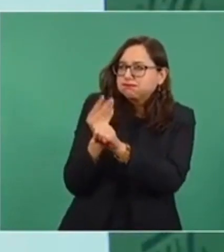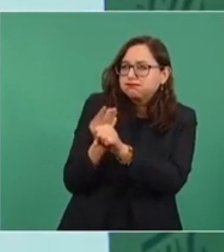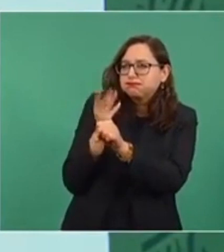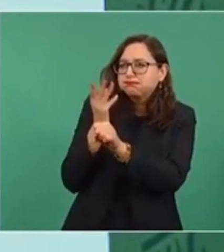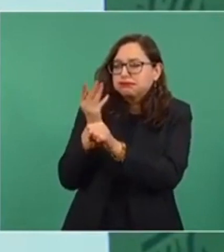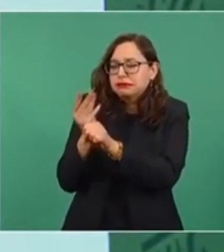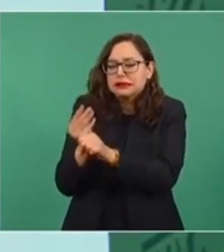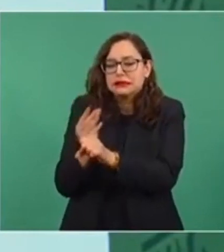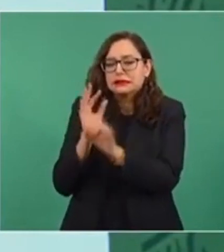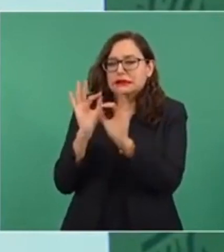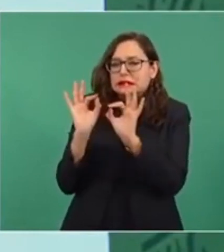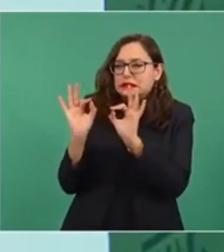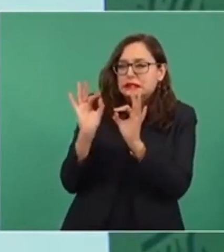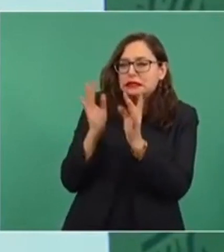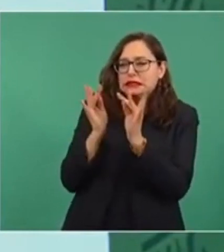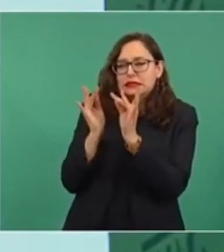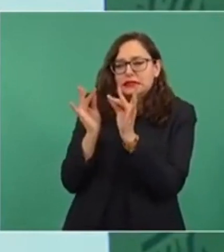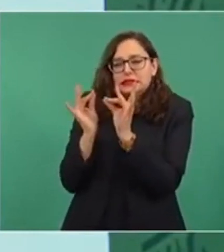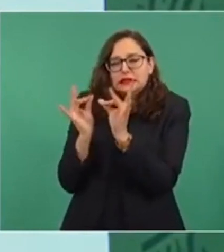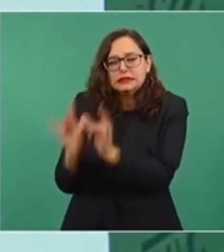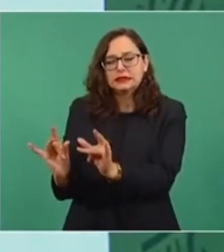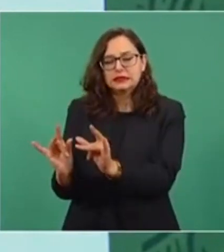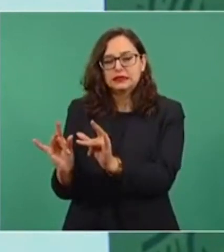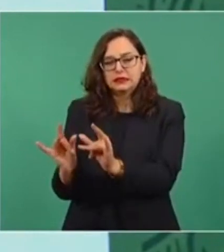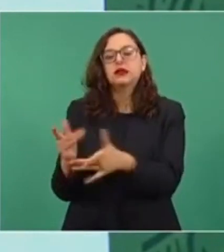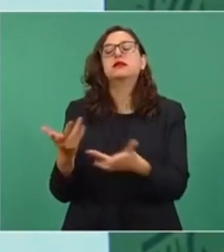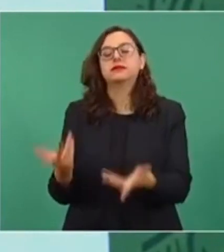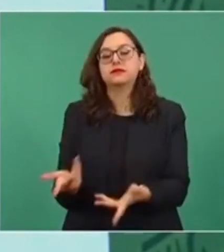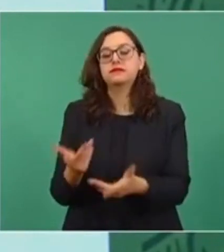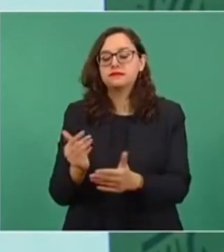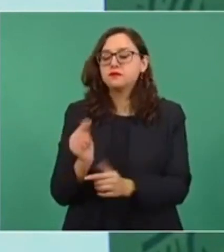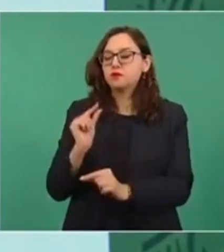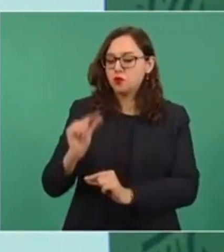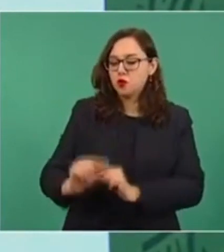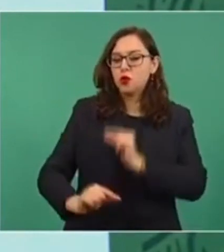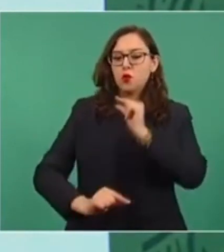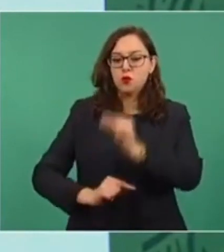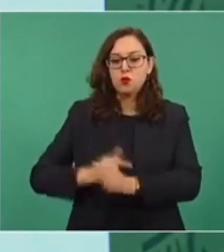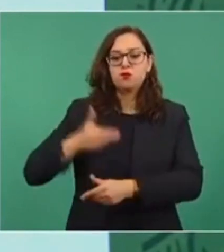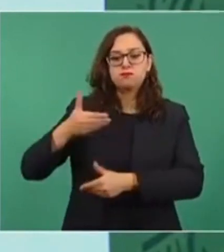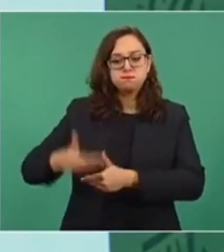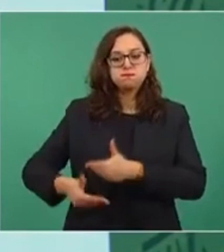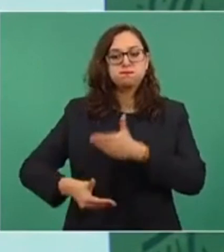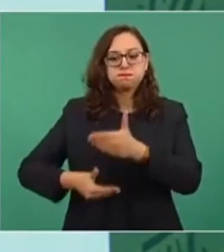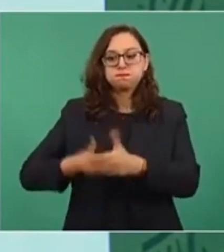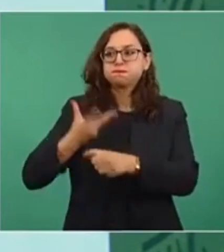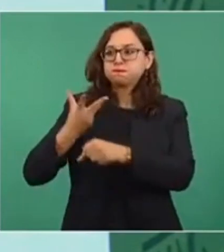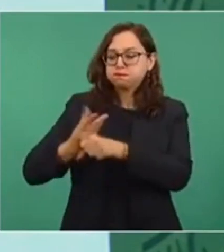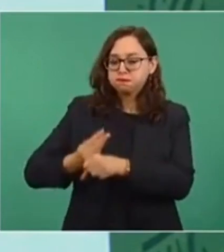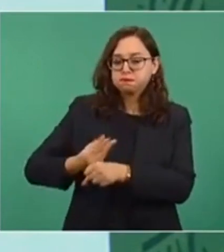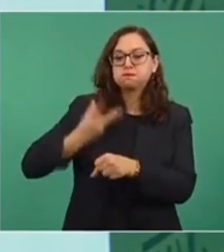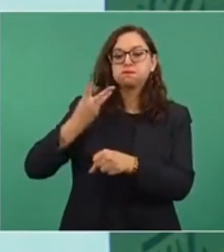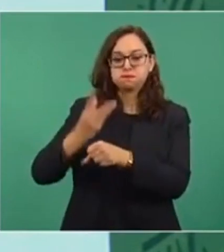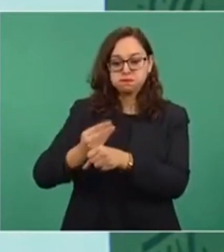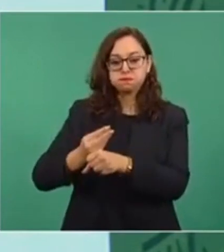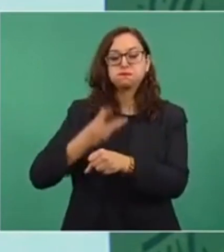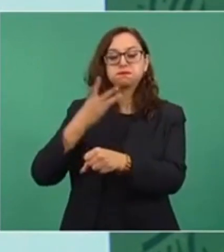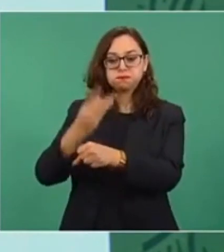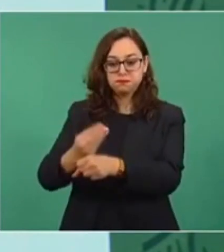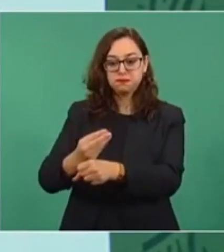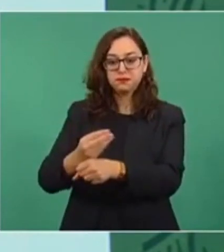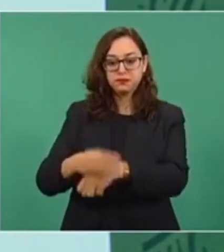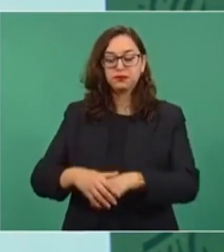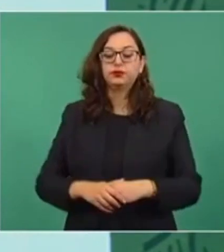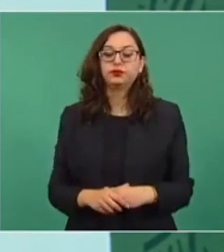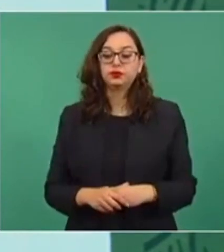está avanzando. Y vamos a terminar de